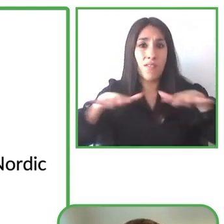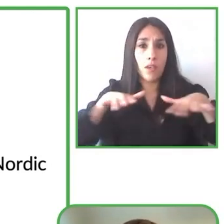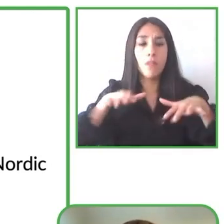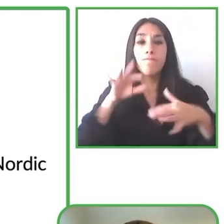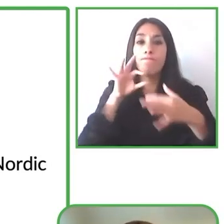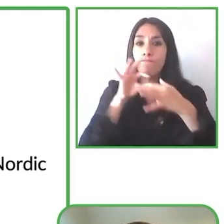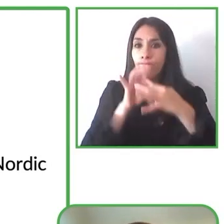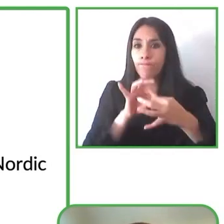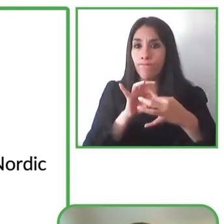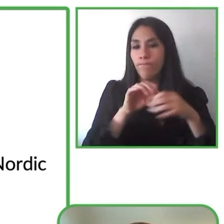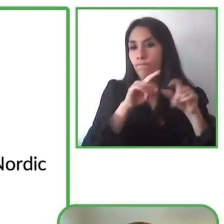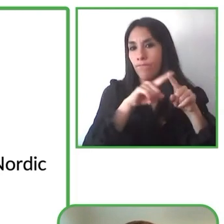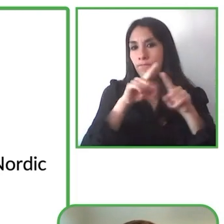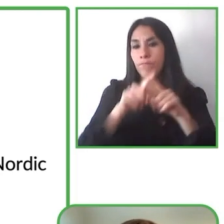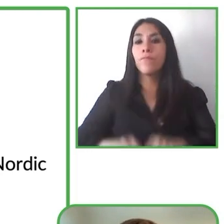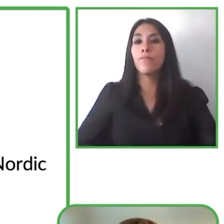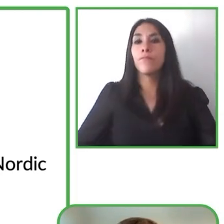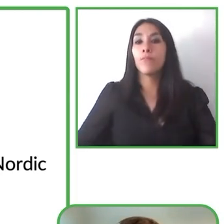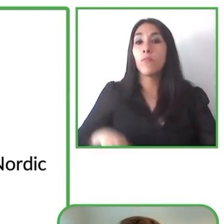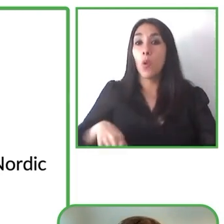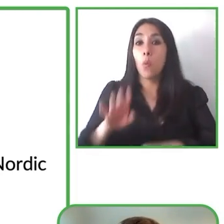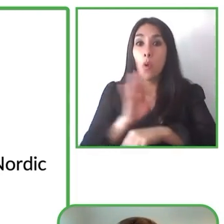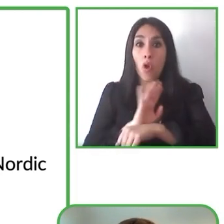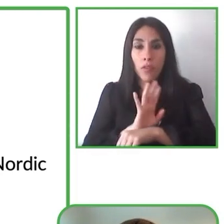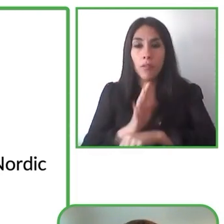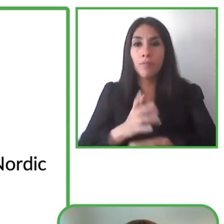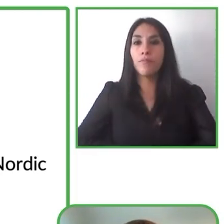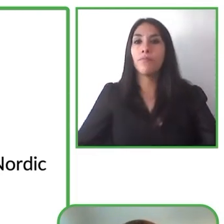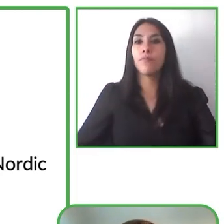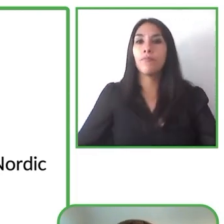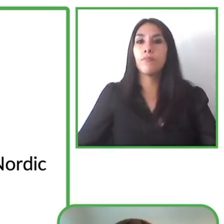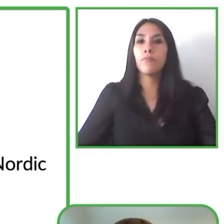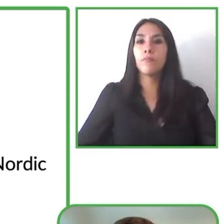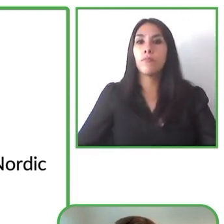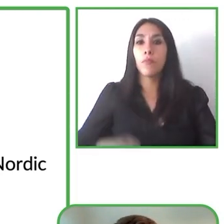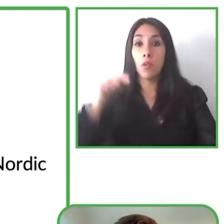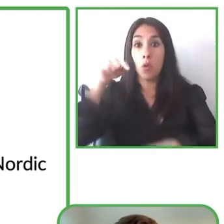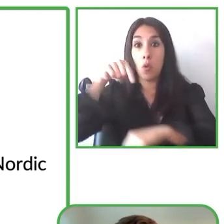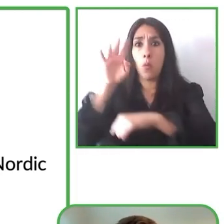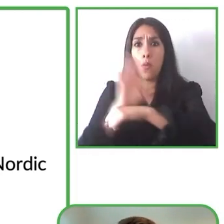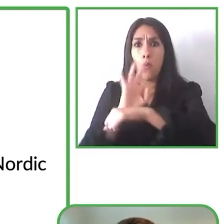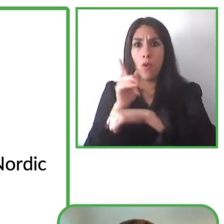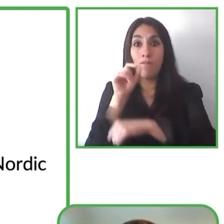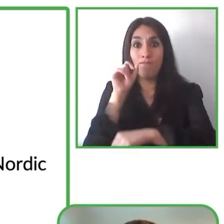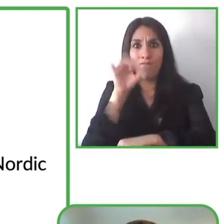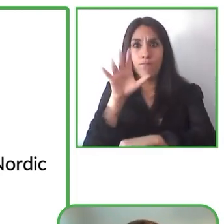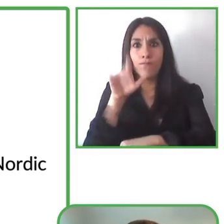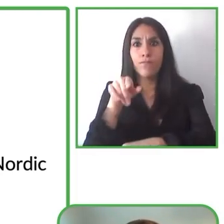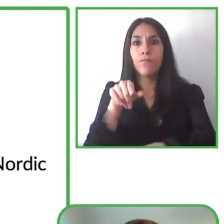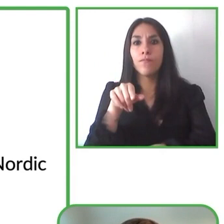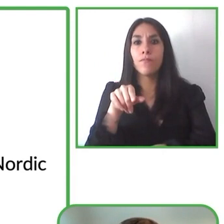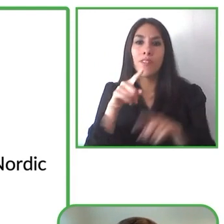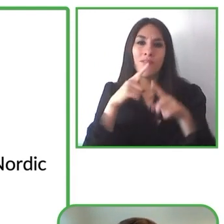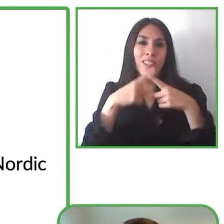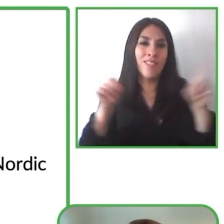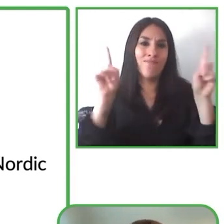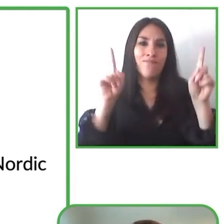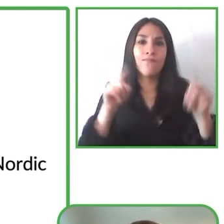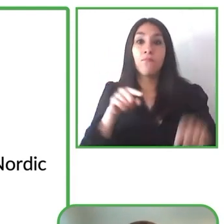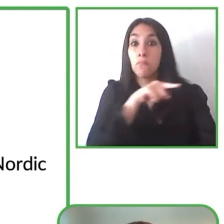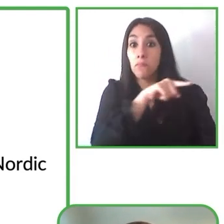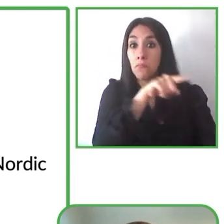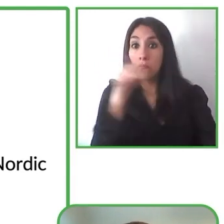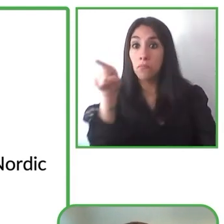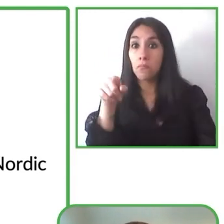en el cine es un poco distinto los cines compran el servicio que y